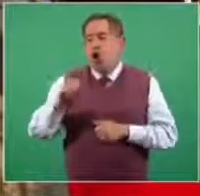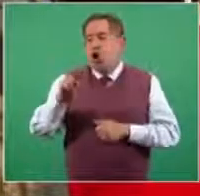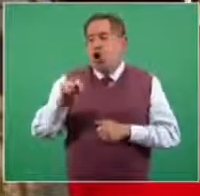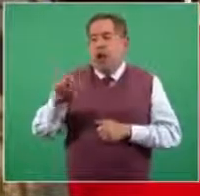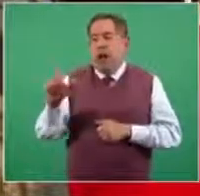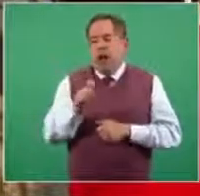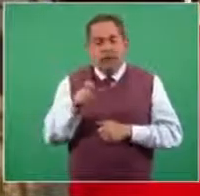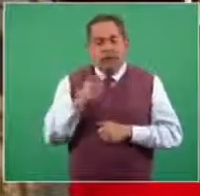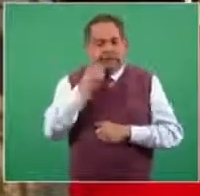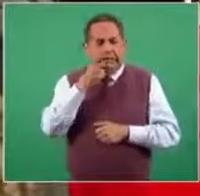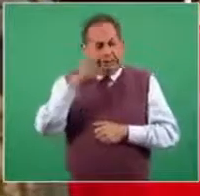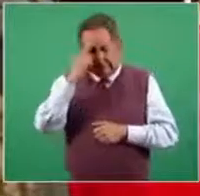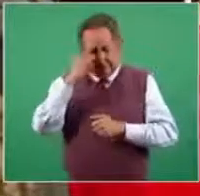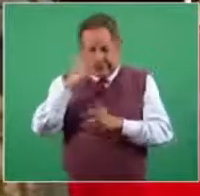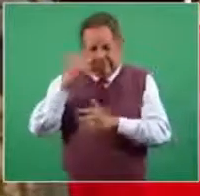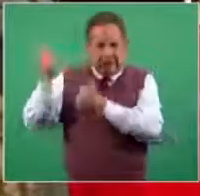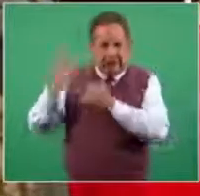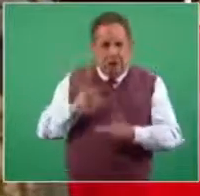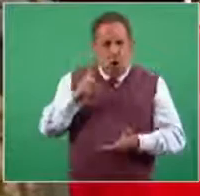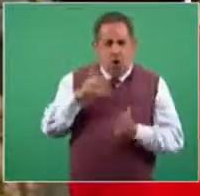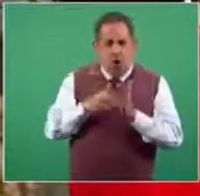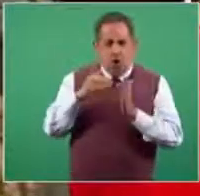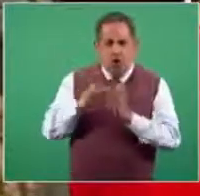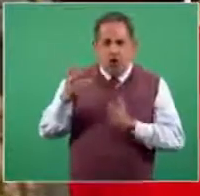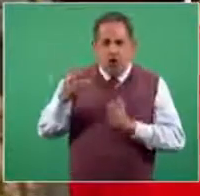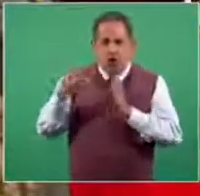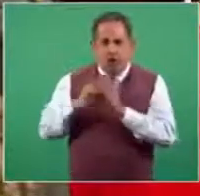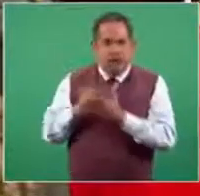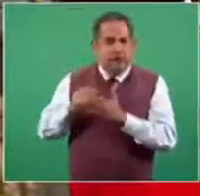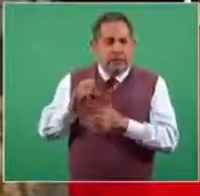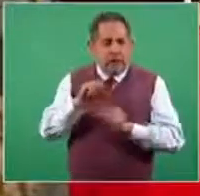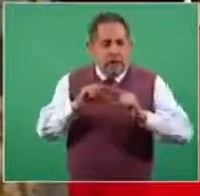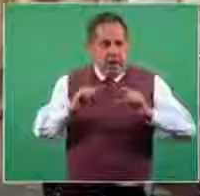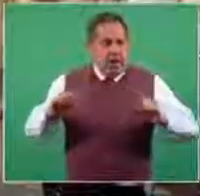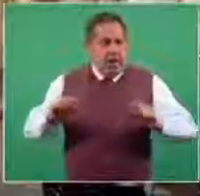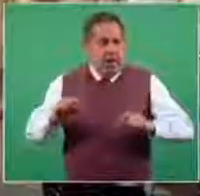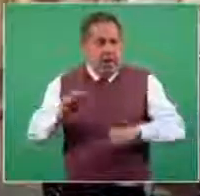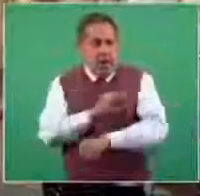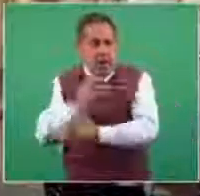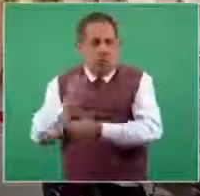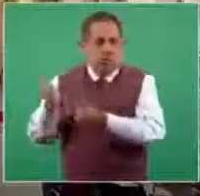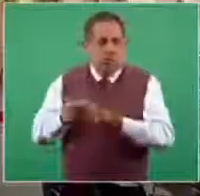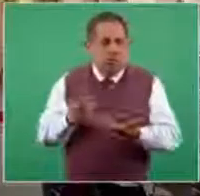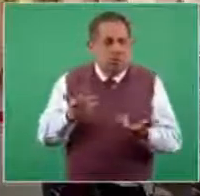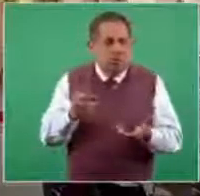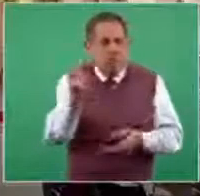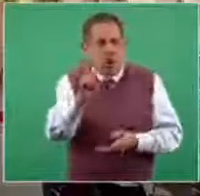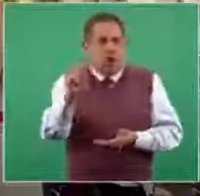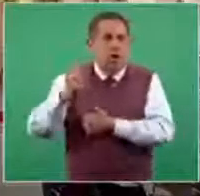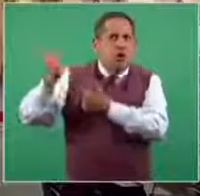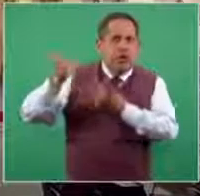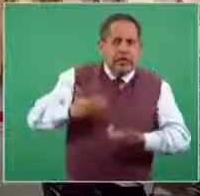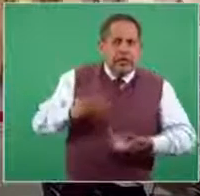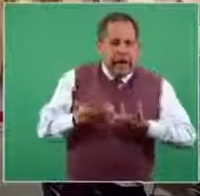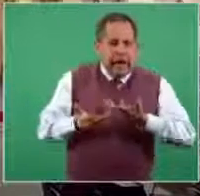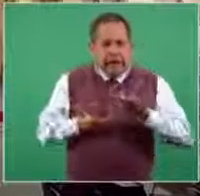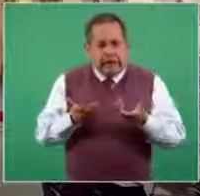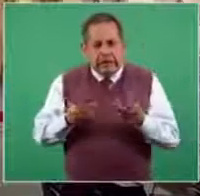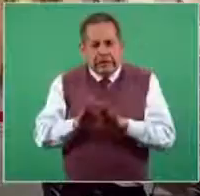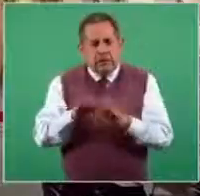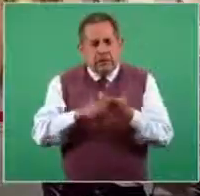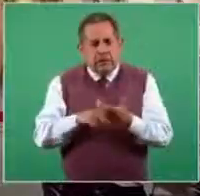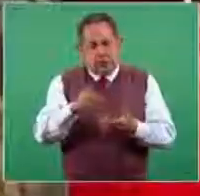llegar, si no mal recuerdo, un millón 200 mil vacunas, saber cuándo llegarían. Y